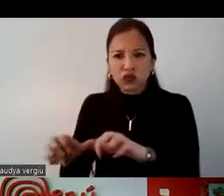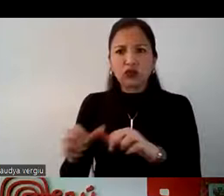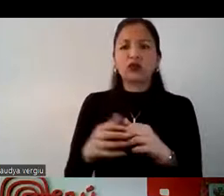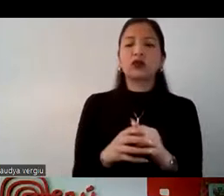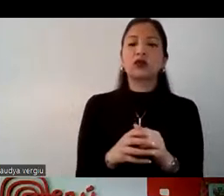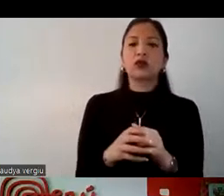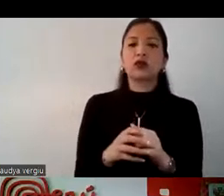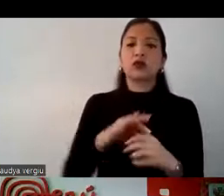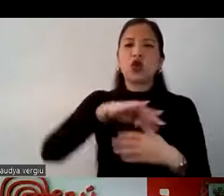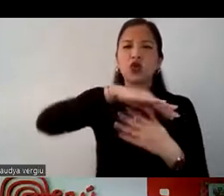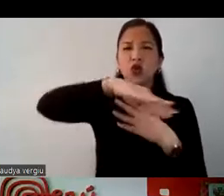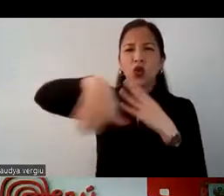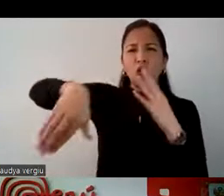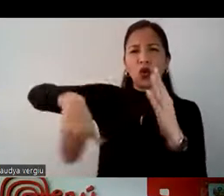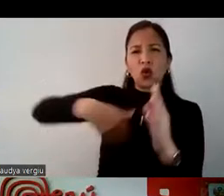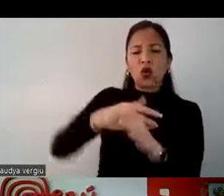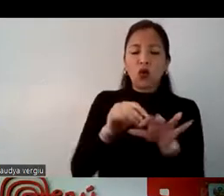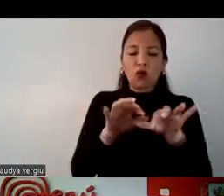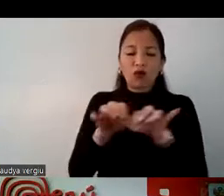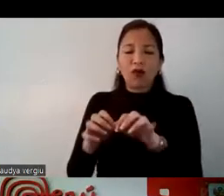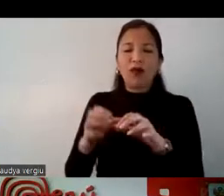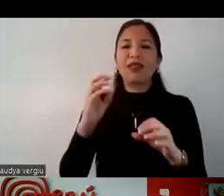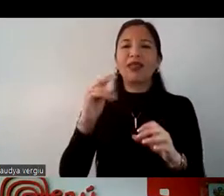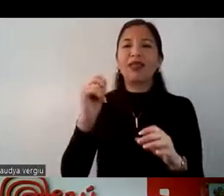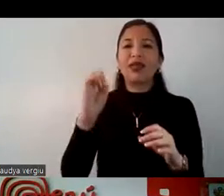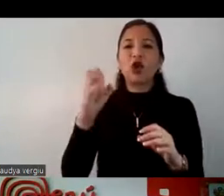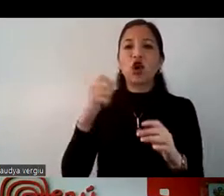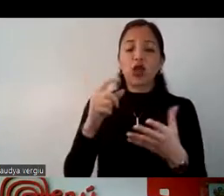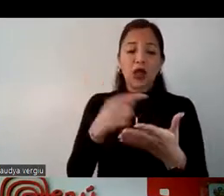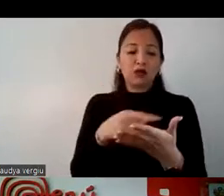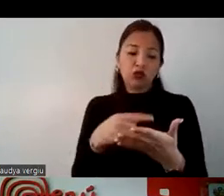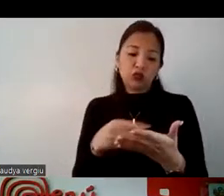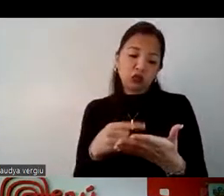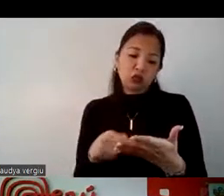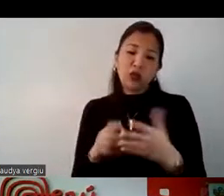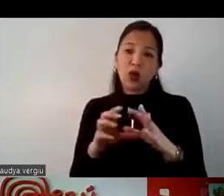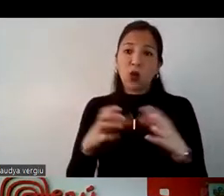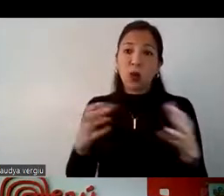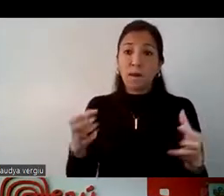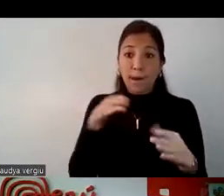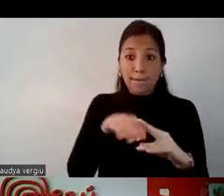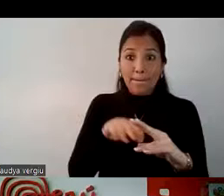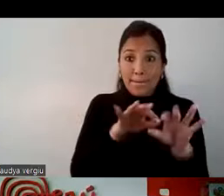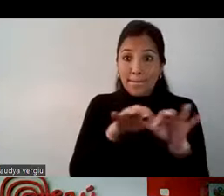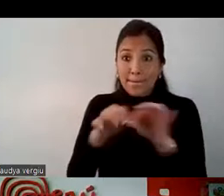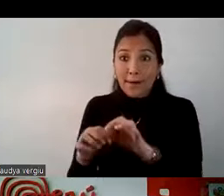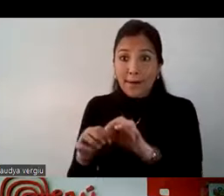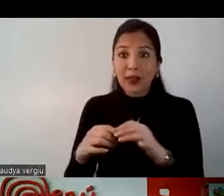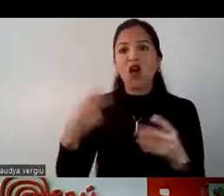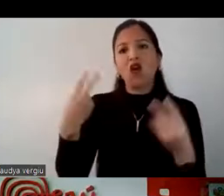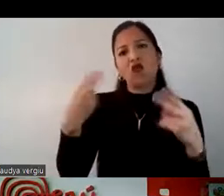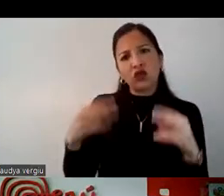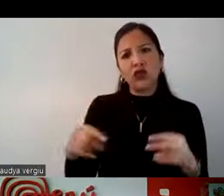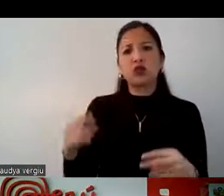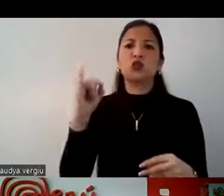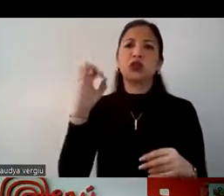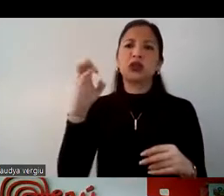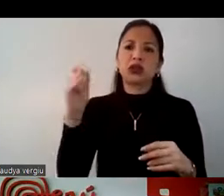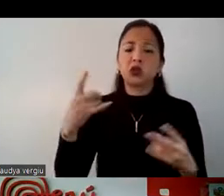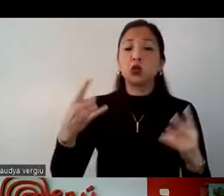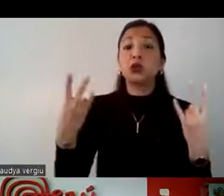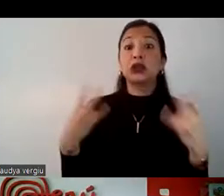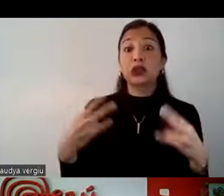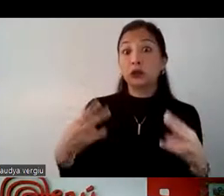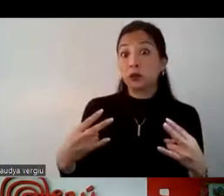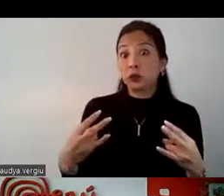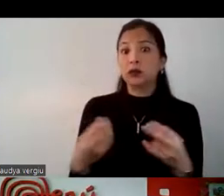todo lo que tiene que ver con la tecnología, tanto como sean paquetes a través de redes sociales, Facebook, Instagram, WhatsApp, se